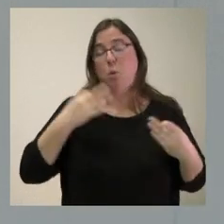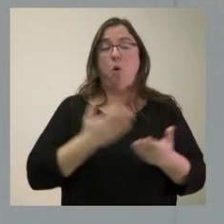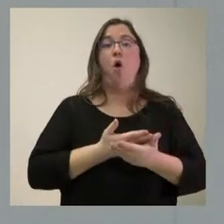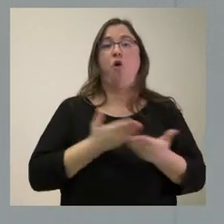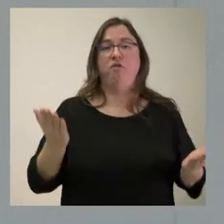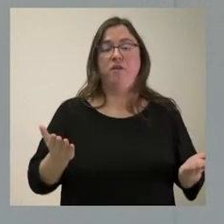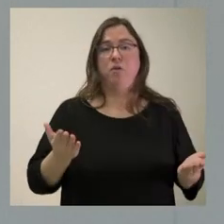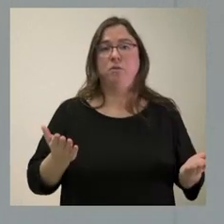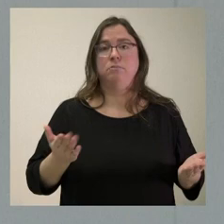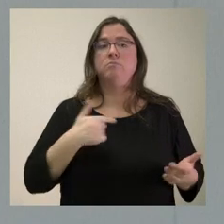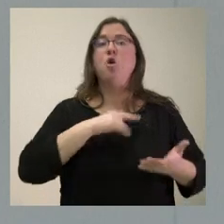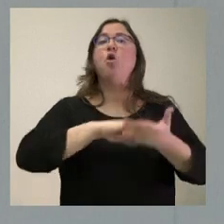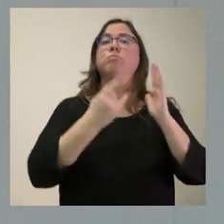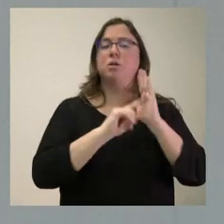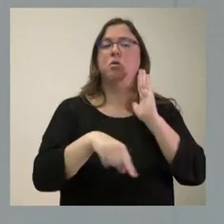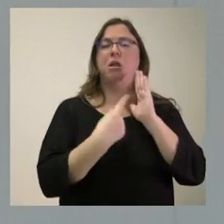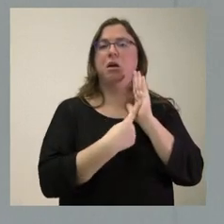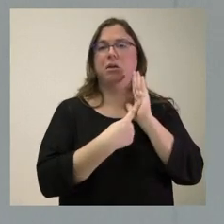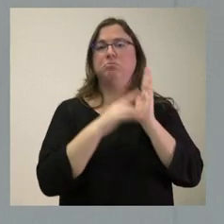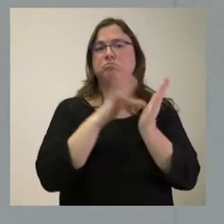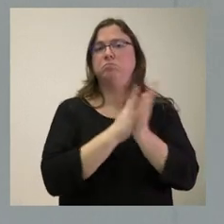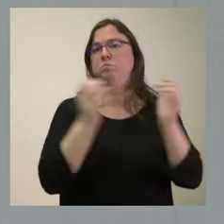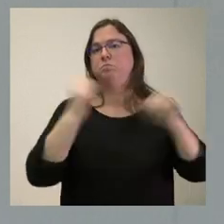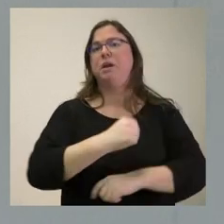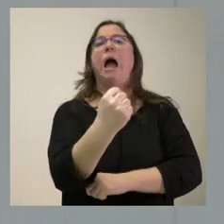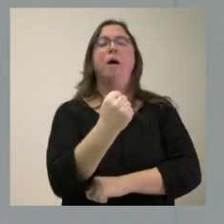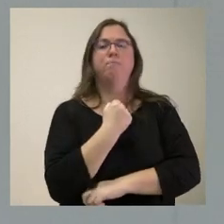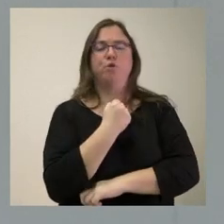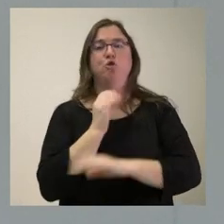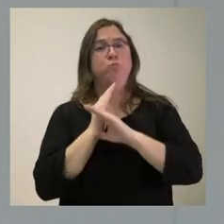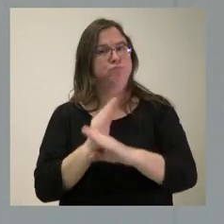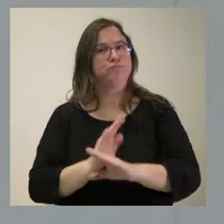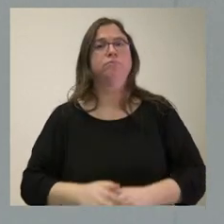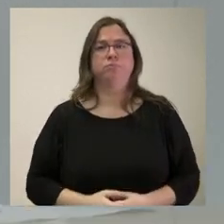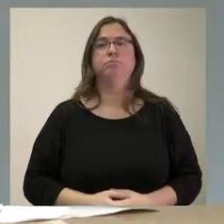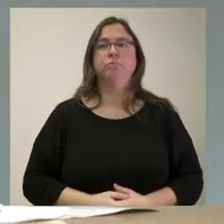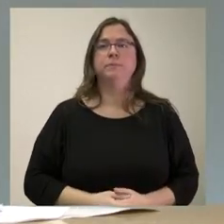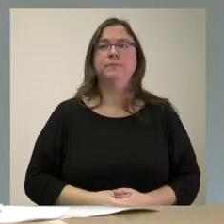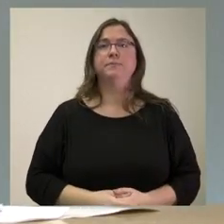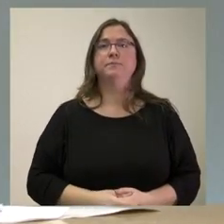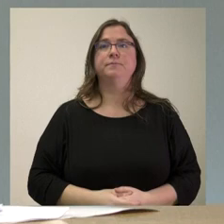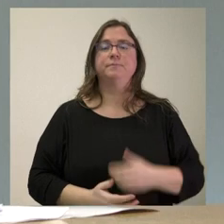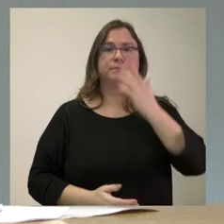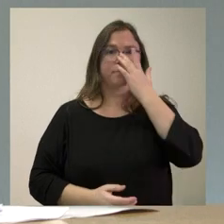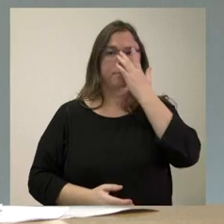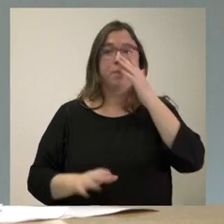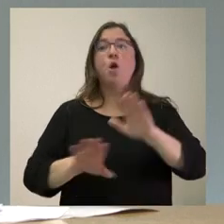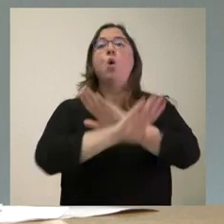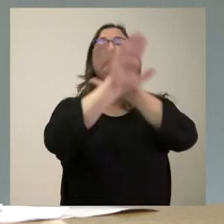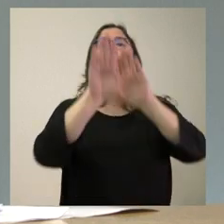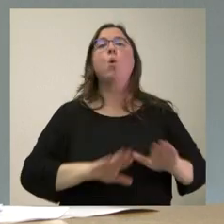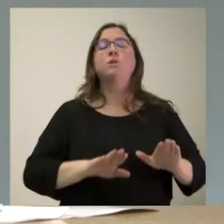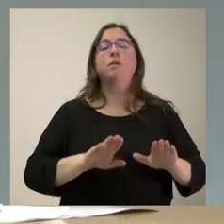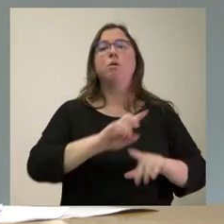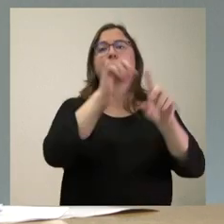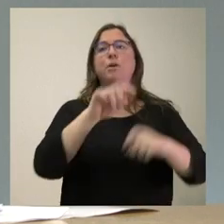de que ese proyecto de ley pues va a tener el apoyo parlamentario suficiente. Y cerramos este turno en Soria.